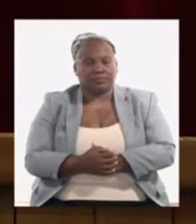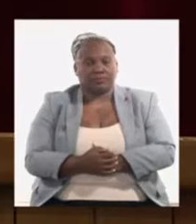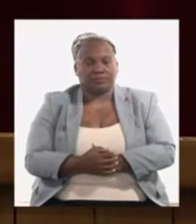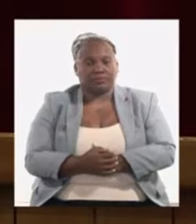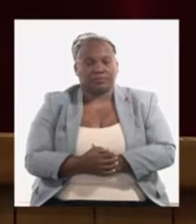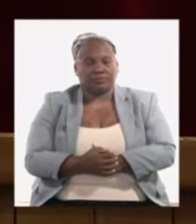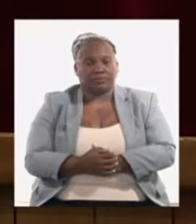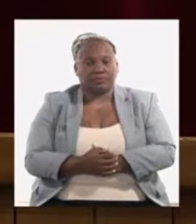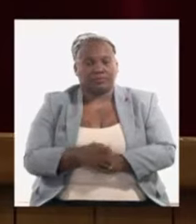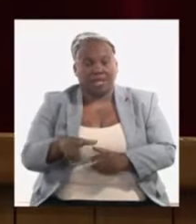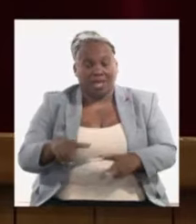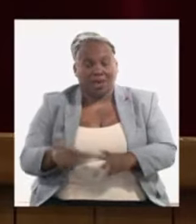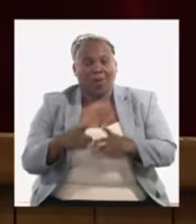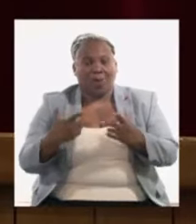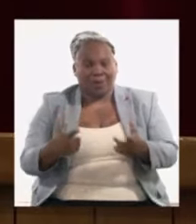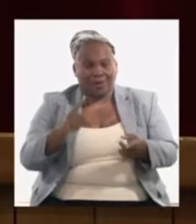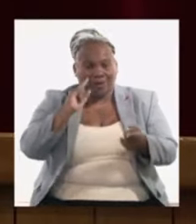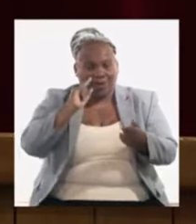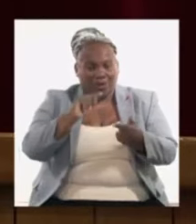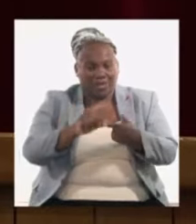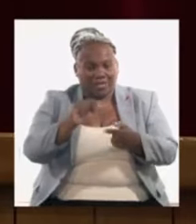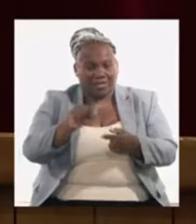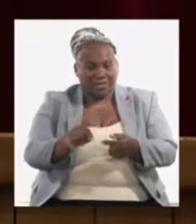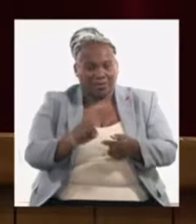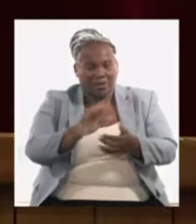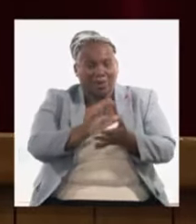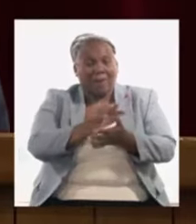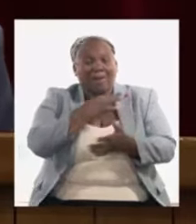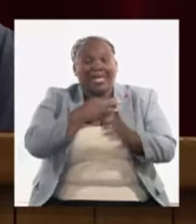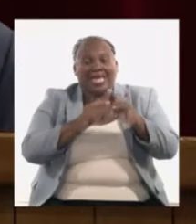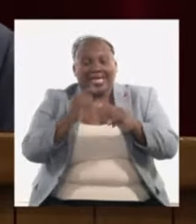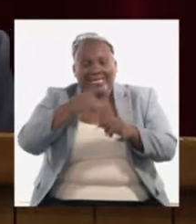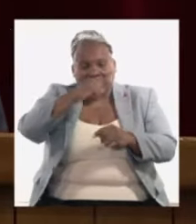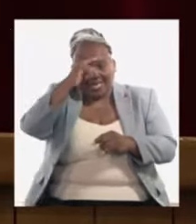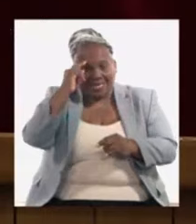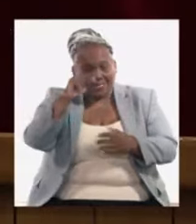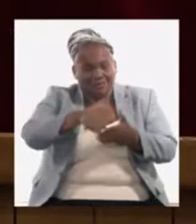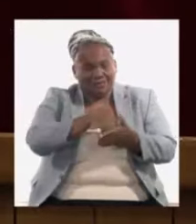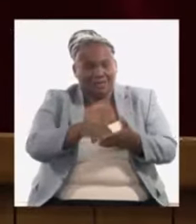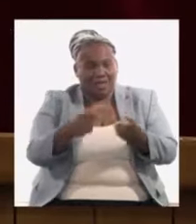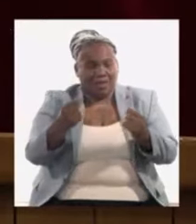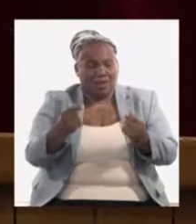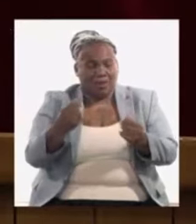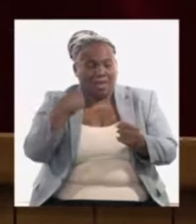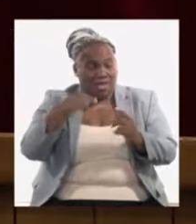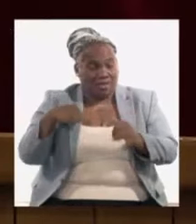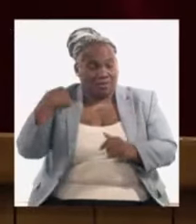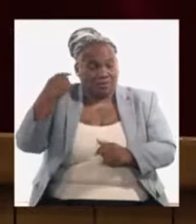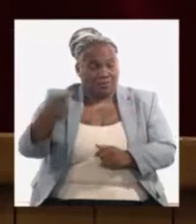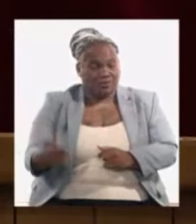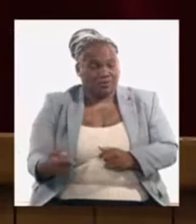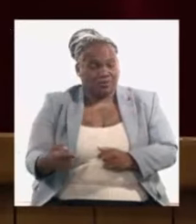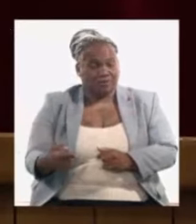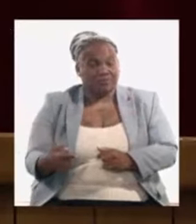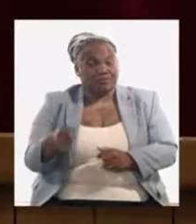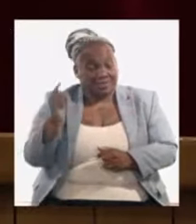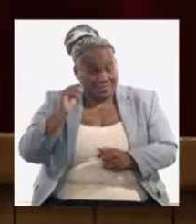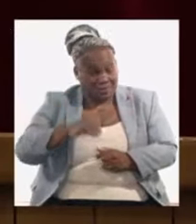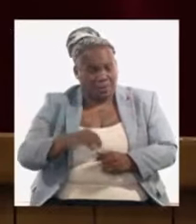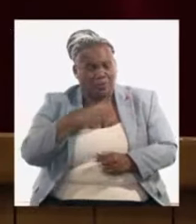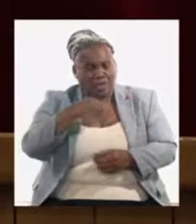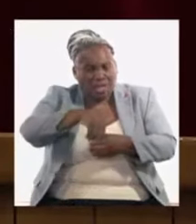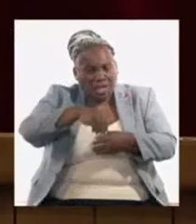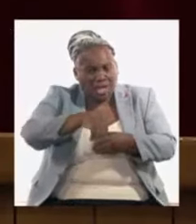para cumplir los objetivos y metas del plan de la economía del año 2024 que no está exento de riesgos y